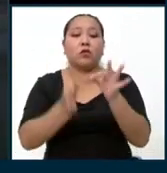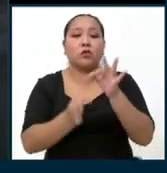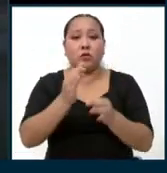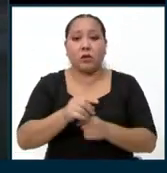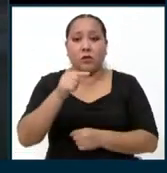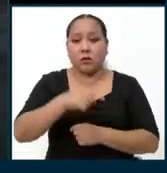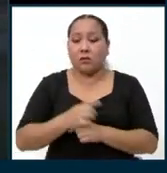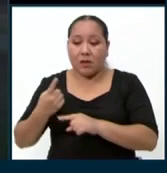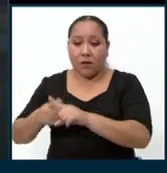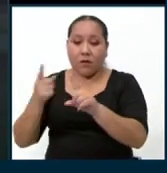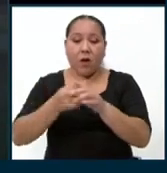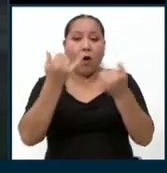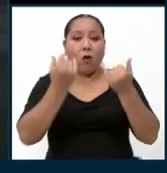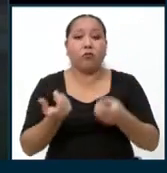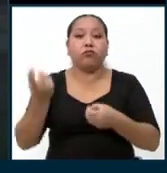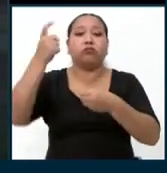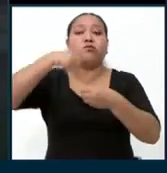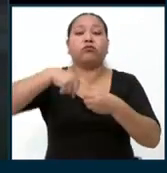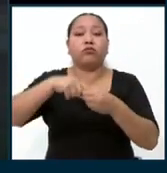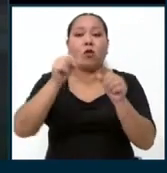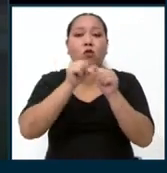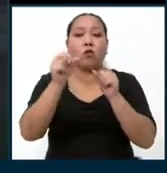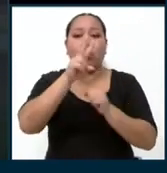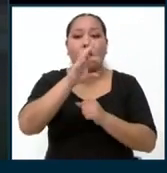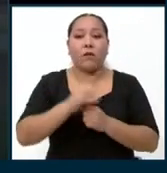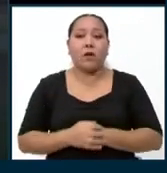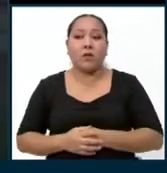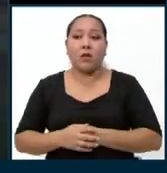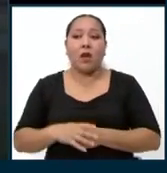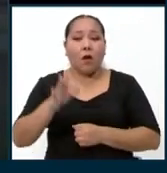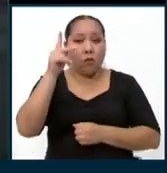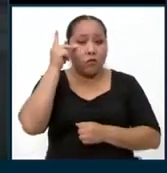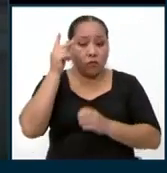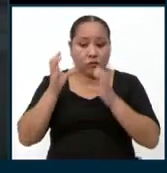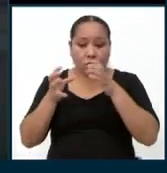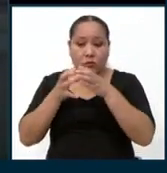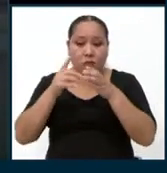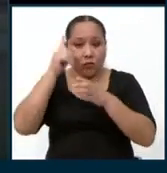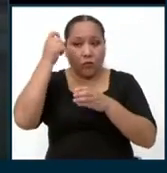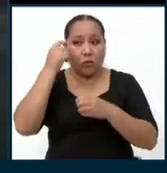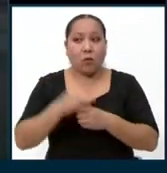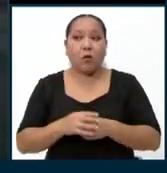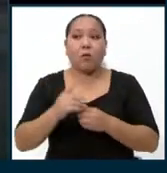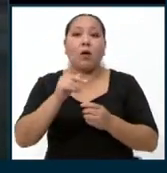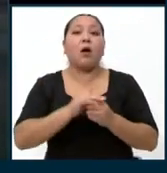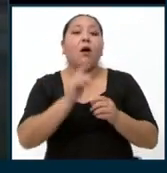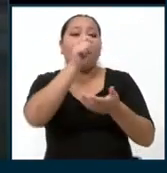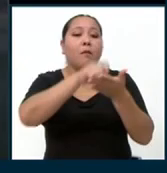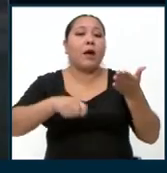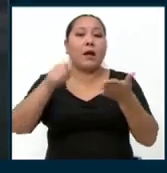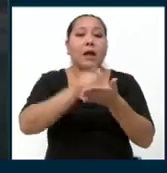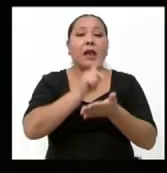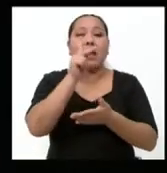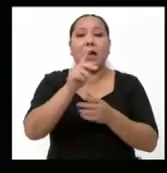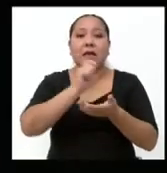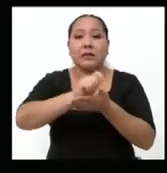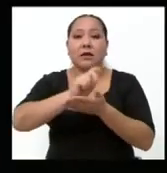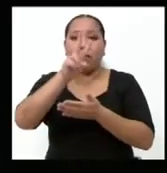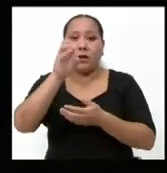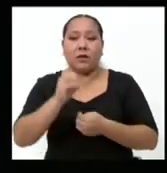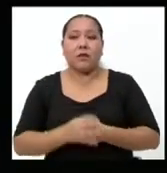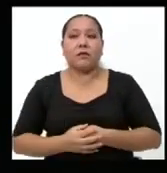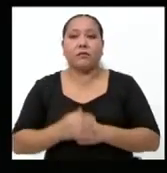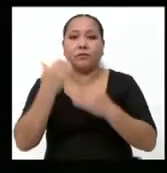cosas. Hoy en día estoy postulando con el número 20 por Fuerza Popular, marca la calle, escribe el 20. Bien,